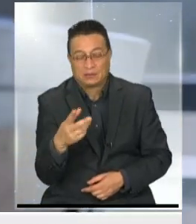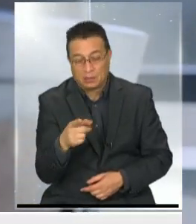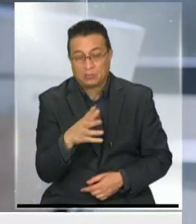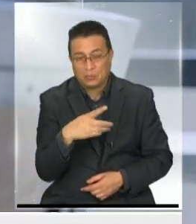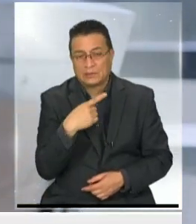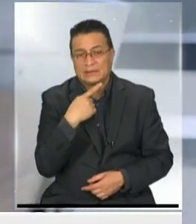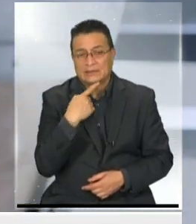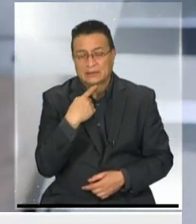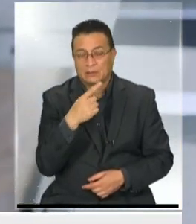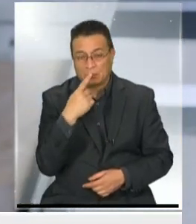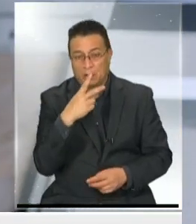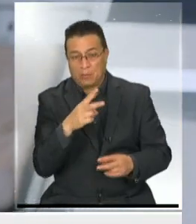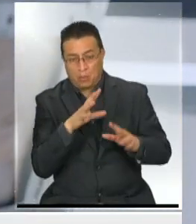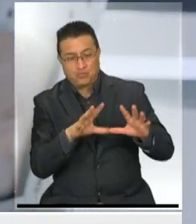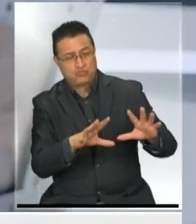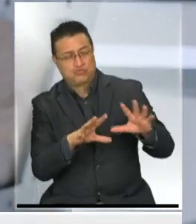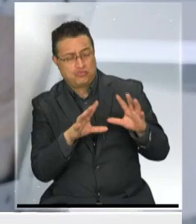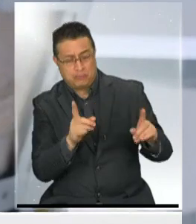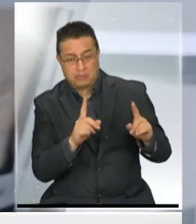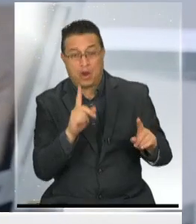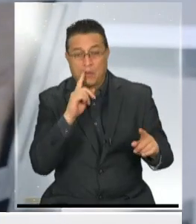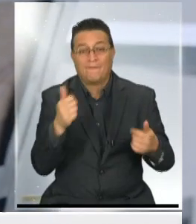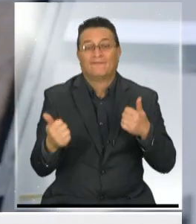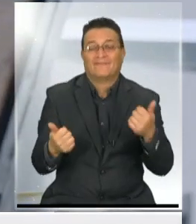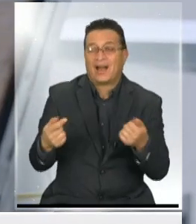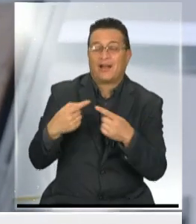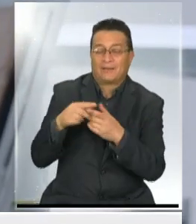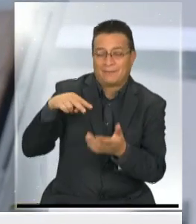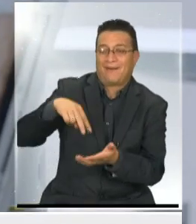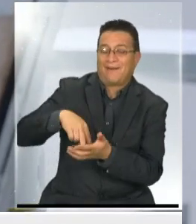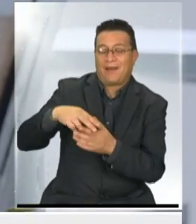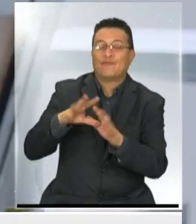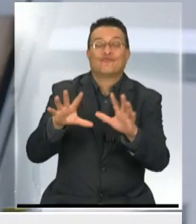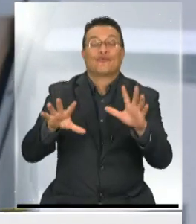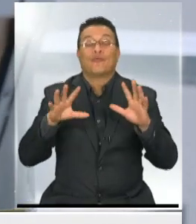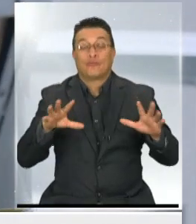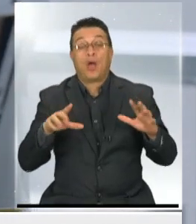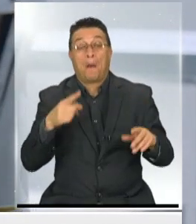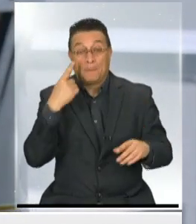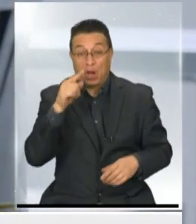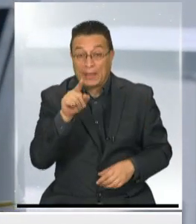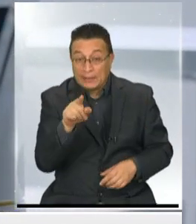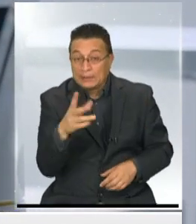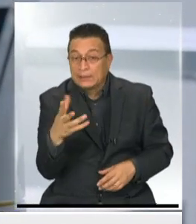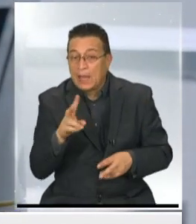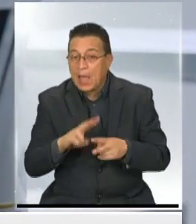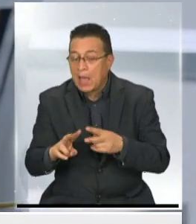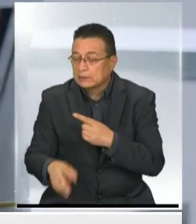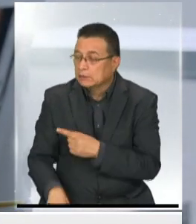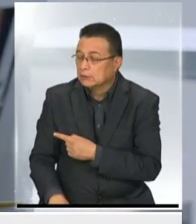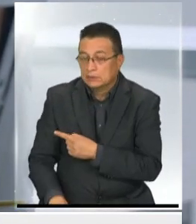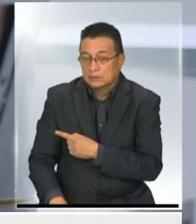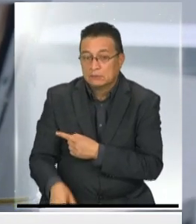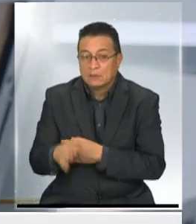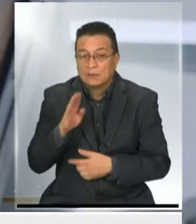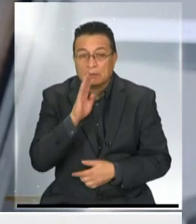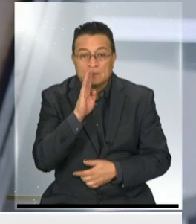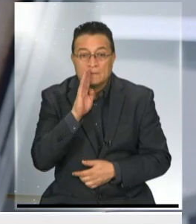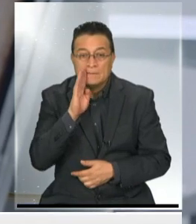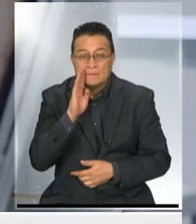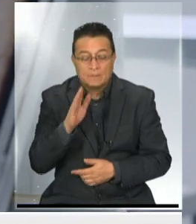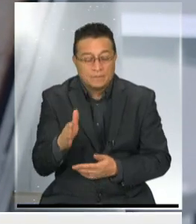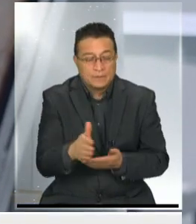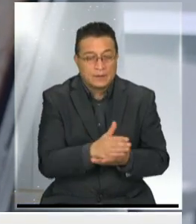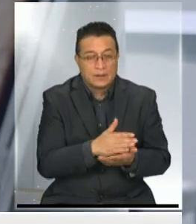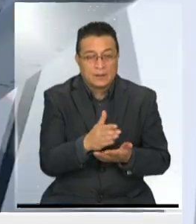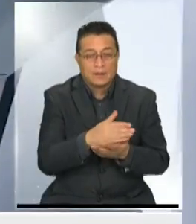quizás no son tan vistosos como los que están bailando, los que saltan, los que hacen acrobacias, pero miren lo que está haciendo. Está limpiando, está sacando